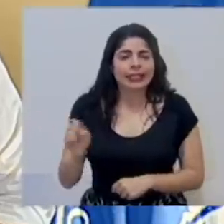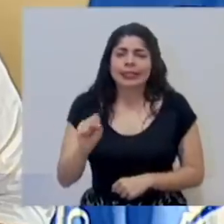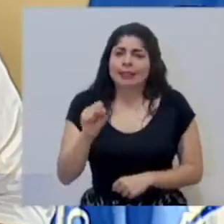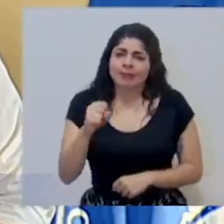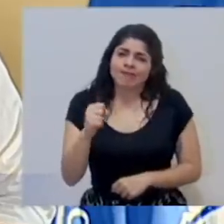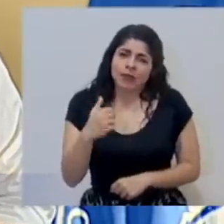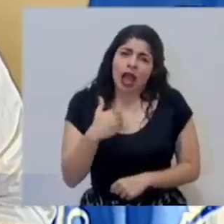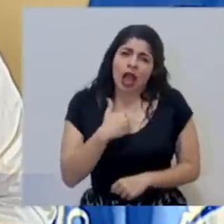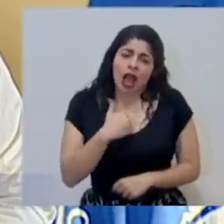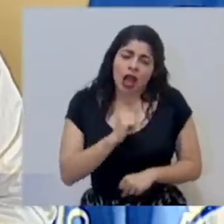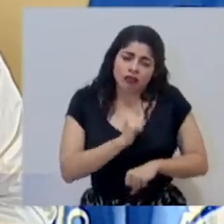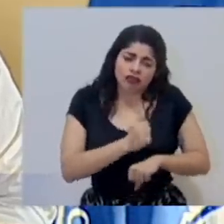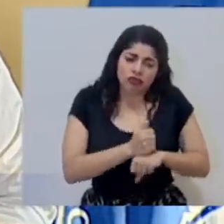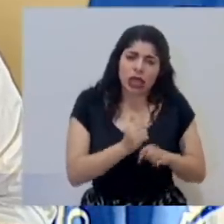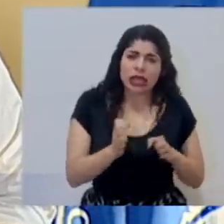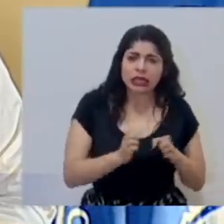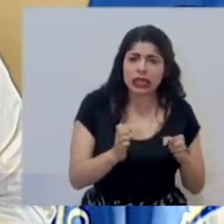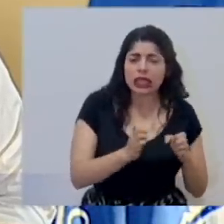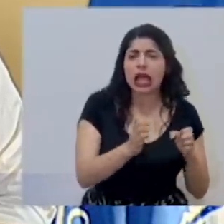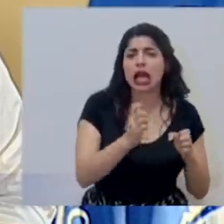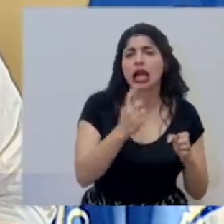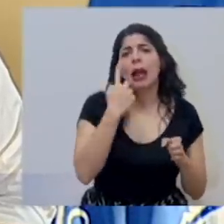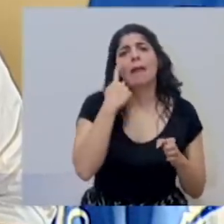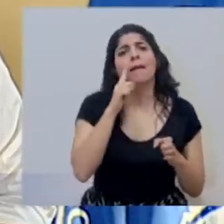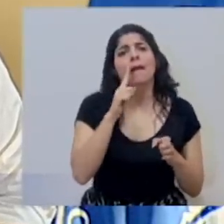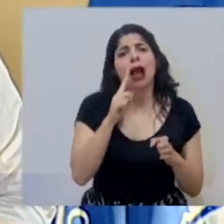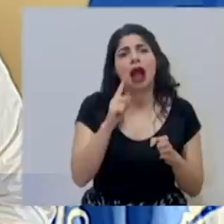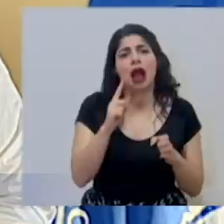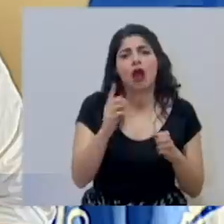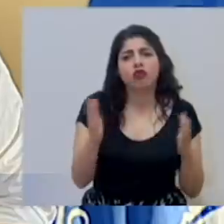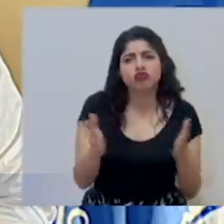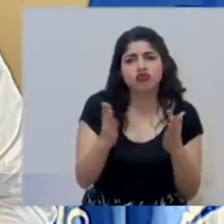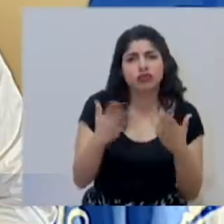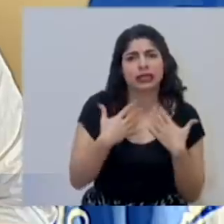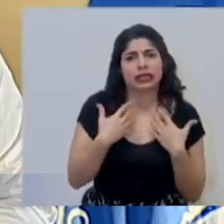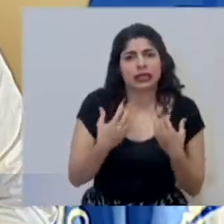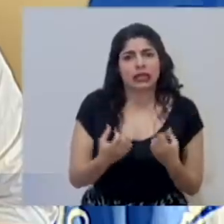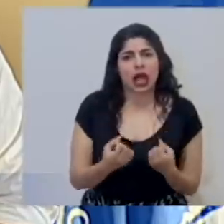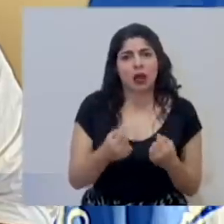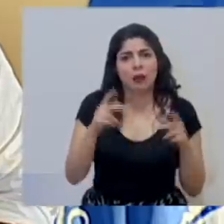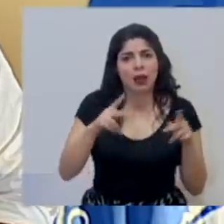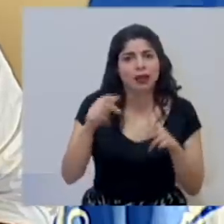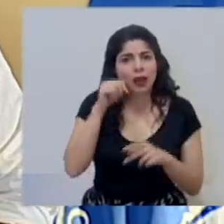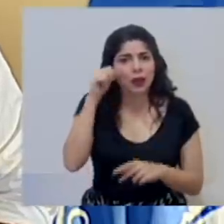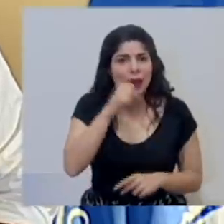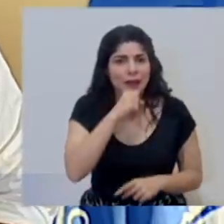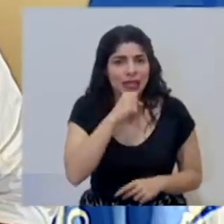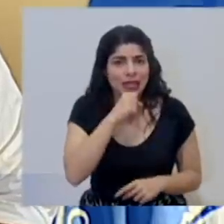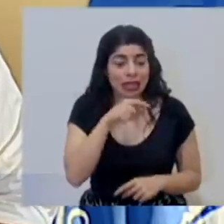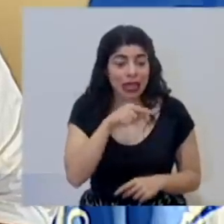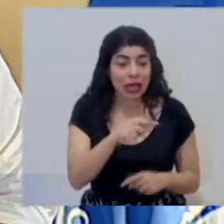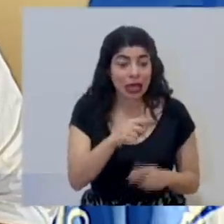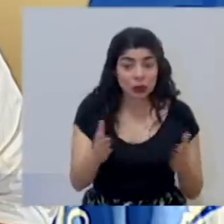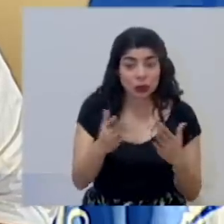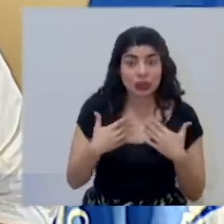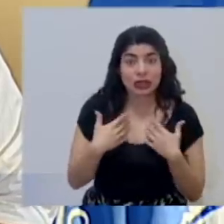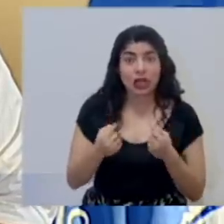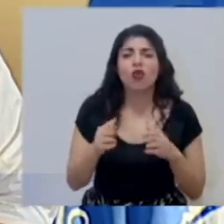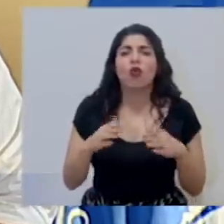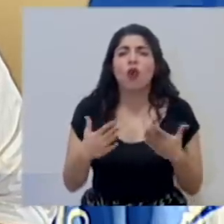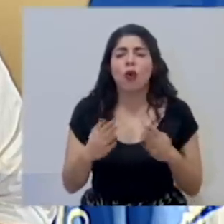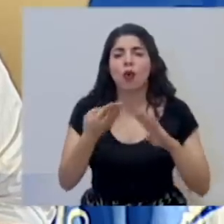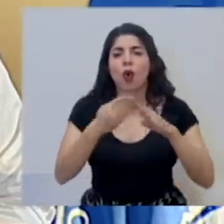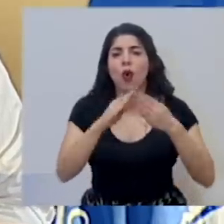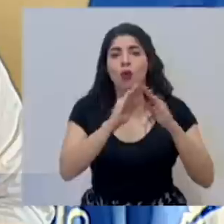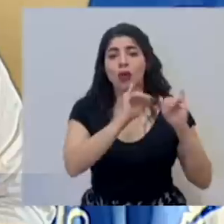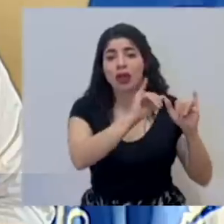Sí, tenemos estrategias para promoción y promoción de la salud en población adulta mayor, las cuales se basan más que todo en la atención